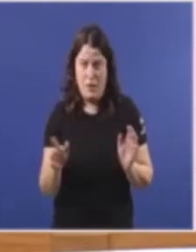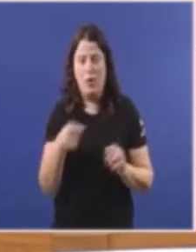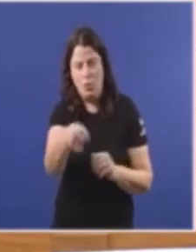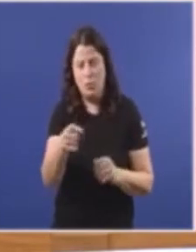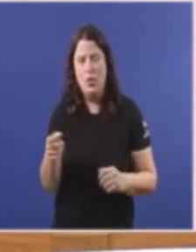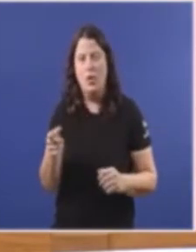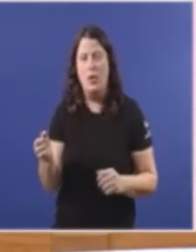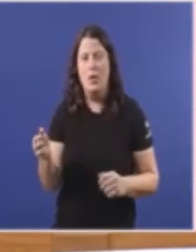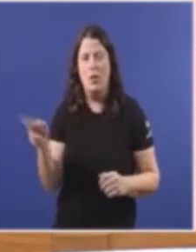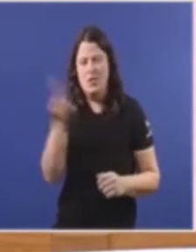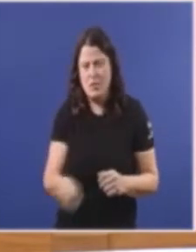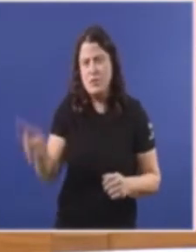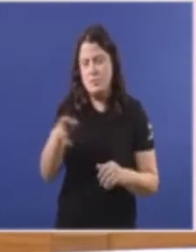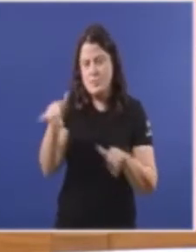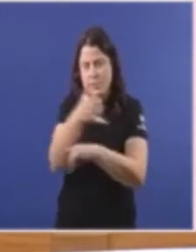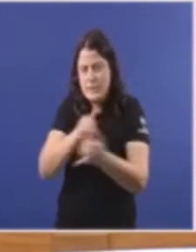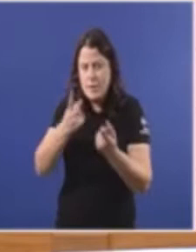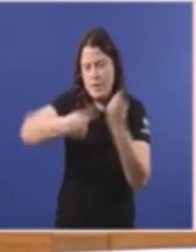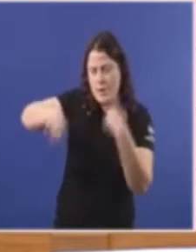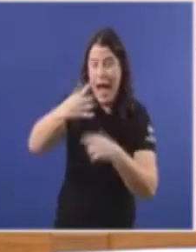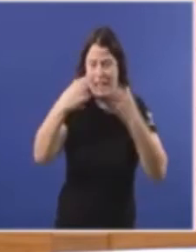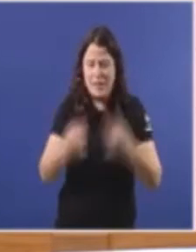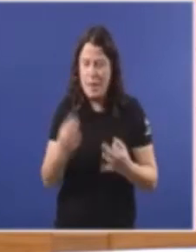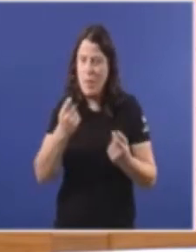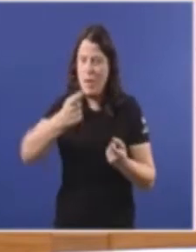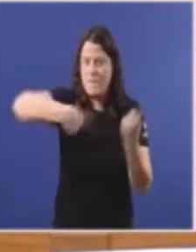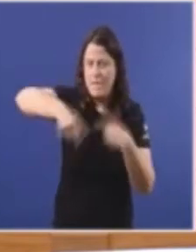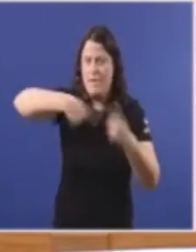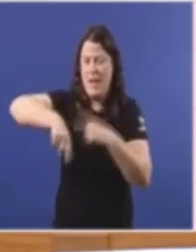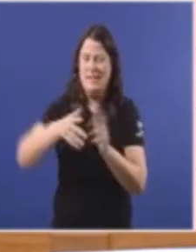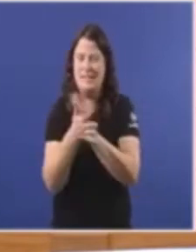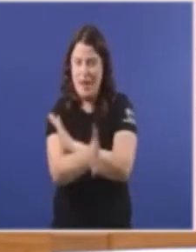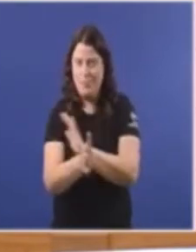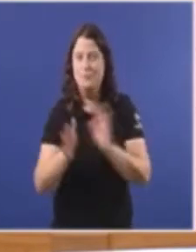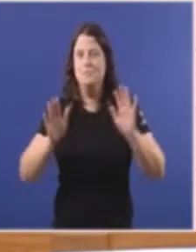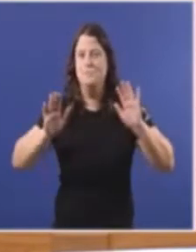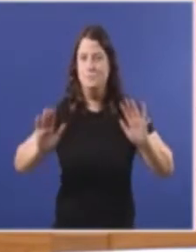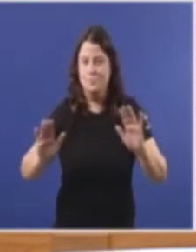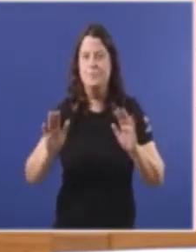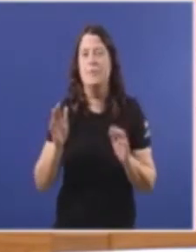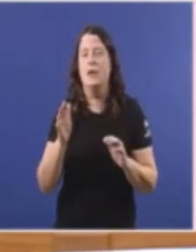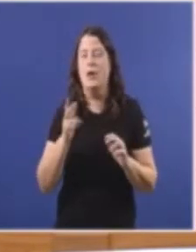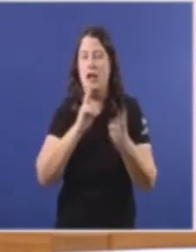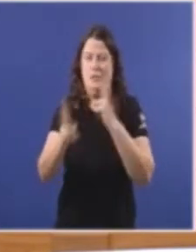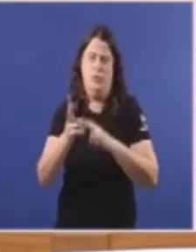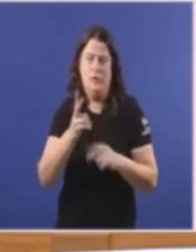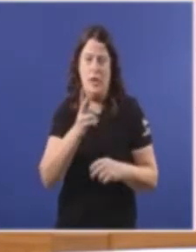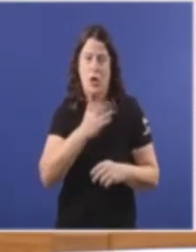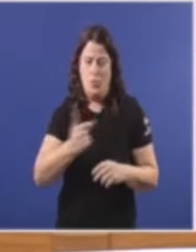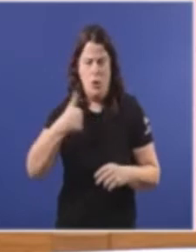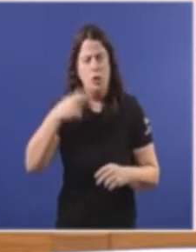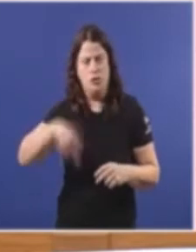Retorcendo E manipulando A realidade Pero Podía non contestar Pero Son